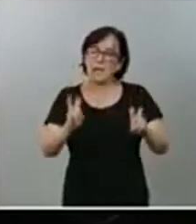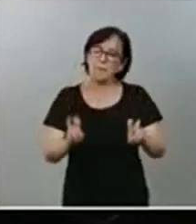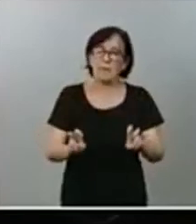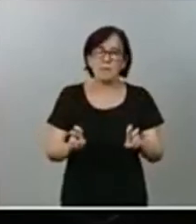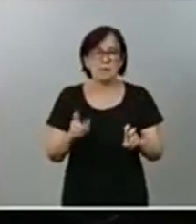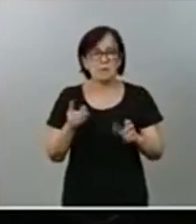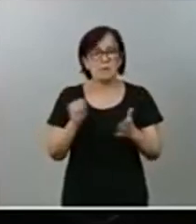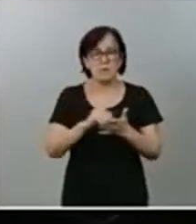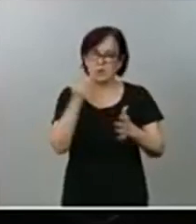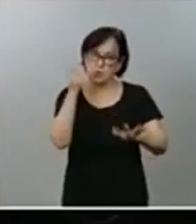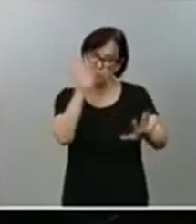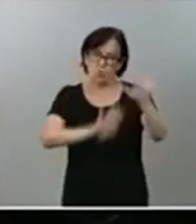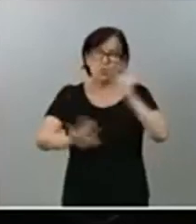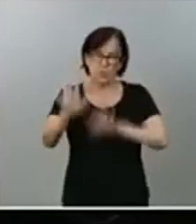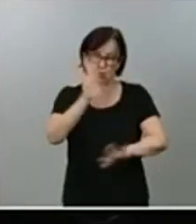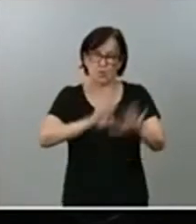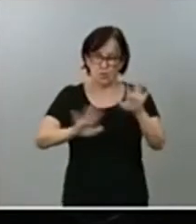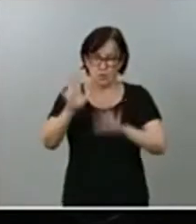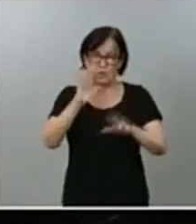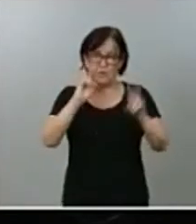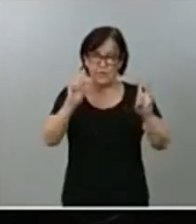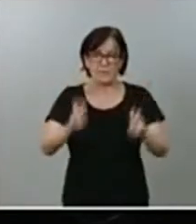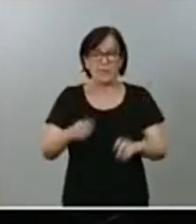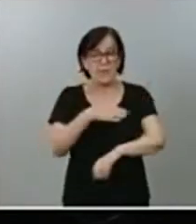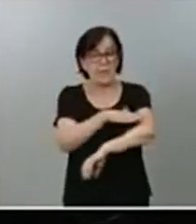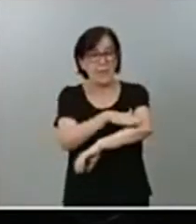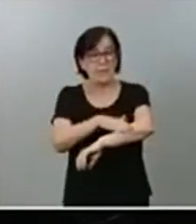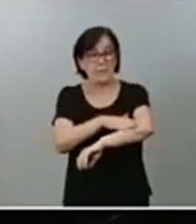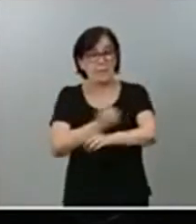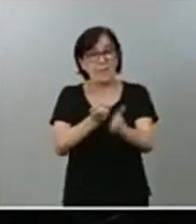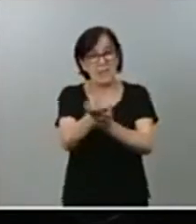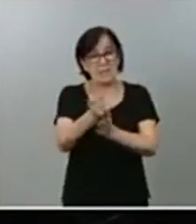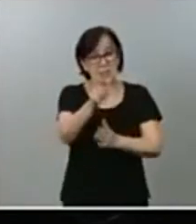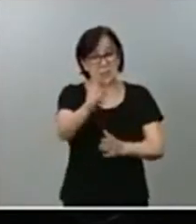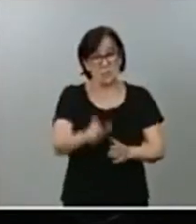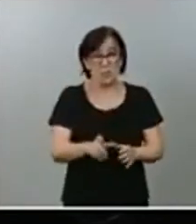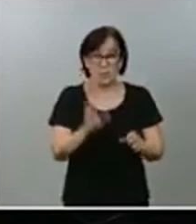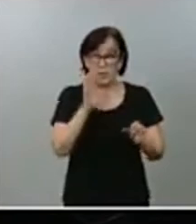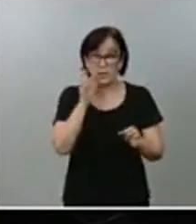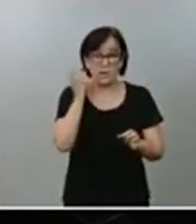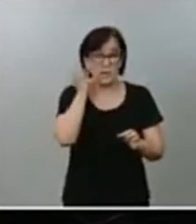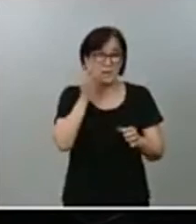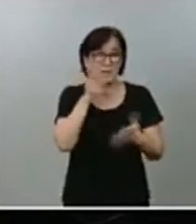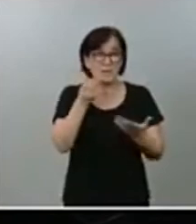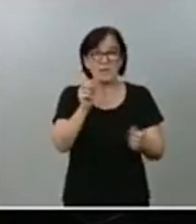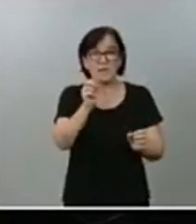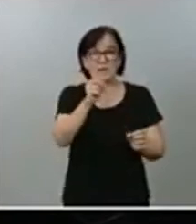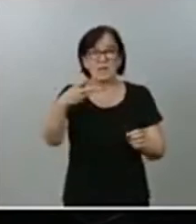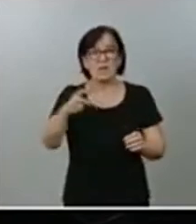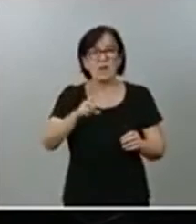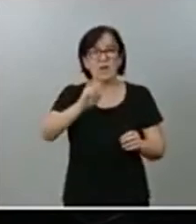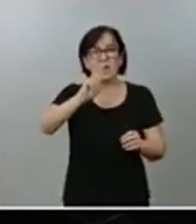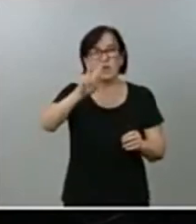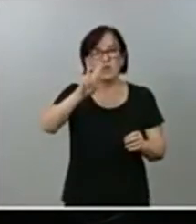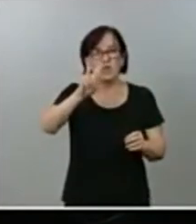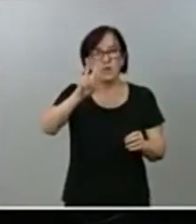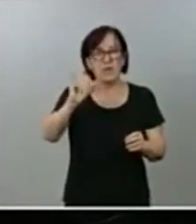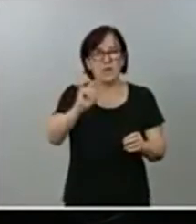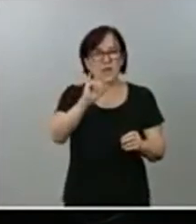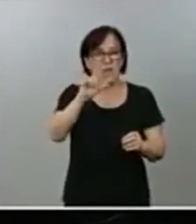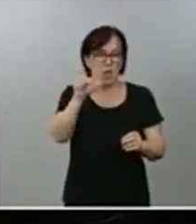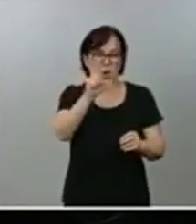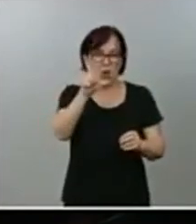complejidad a la cuestión. Y a la ministra portavoz también sobre si cree que los resultados del 12J son una